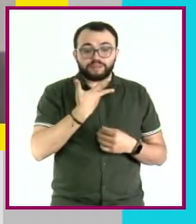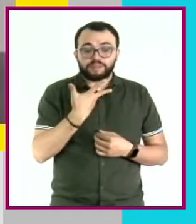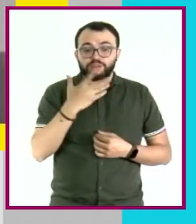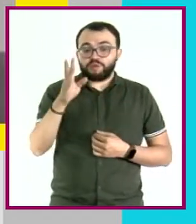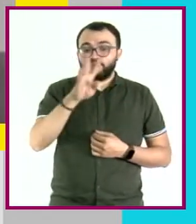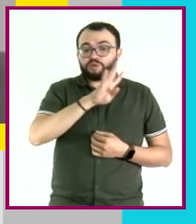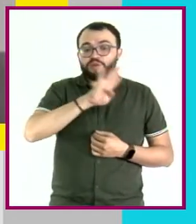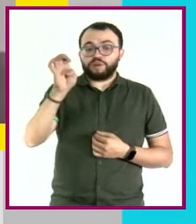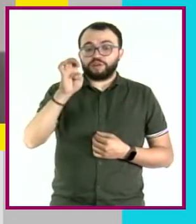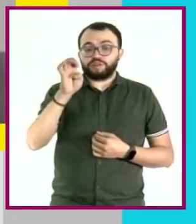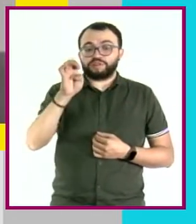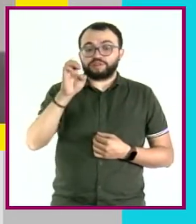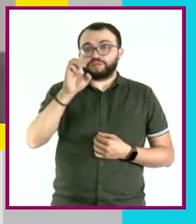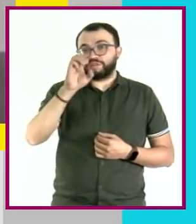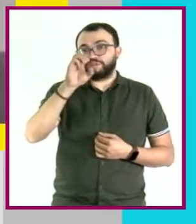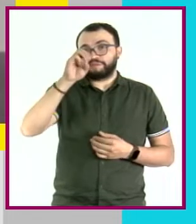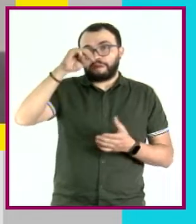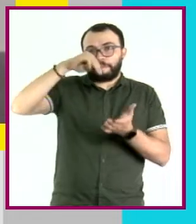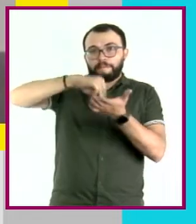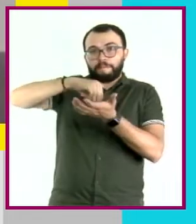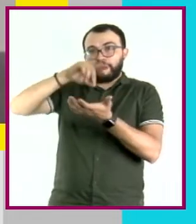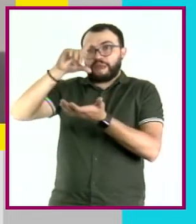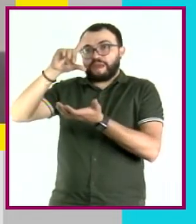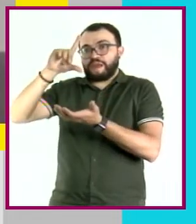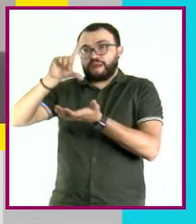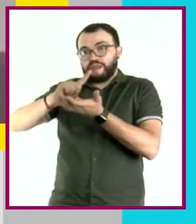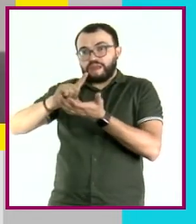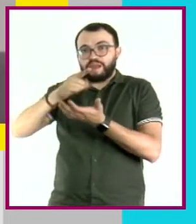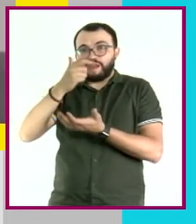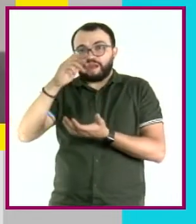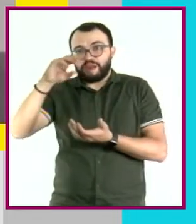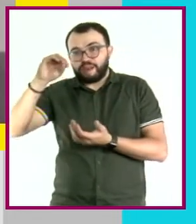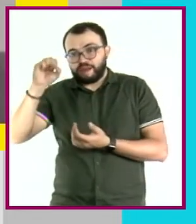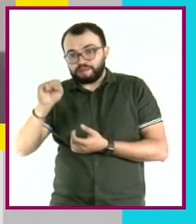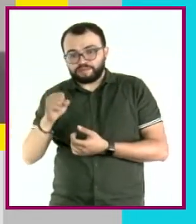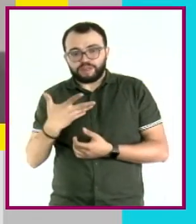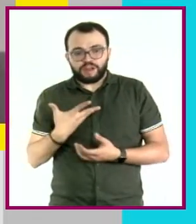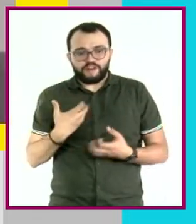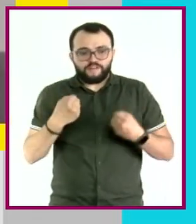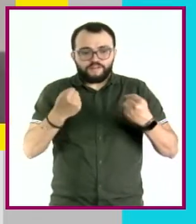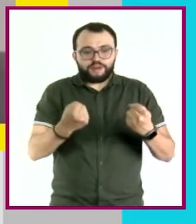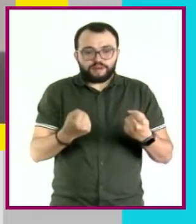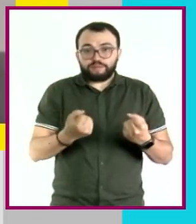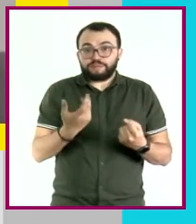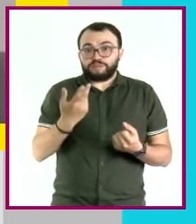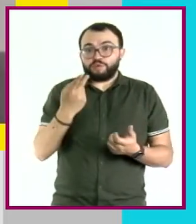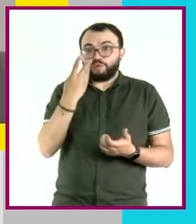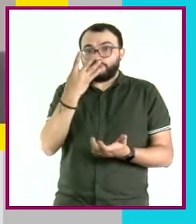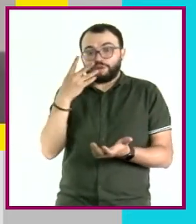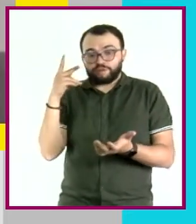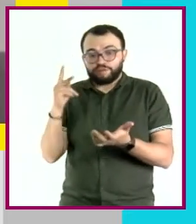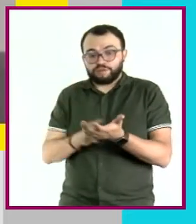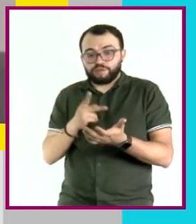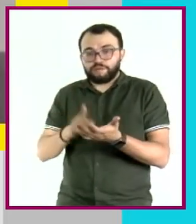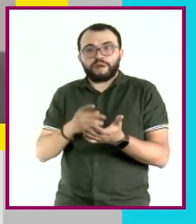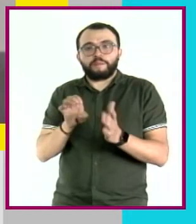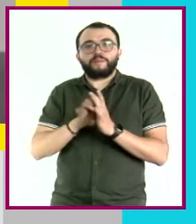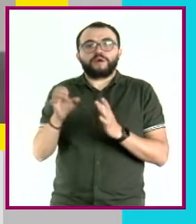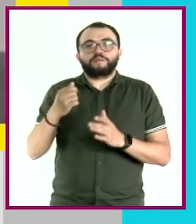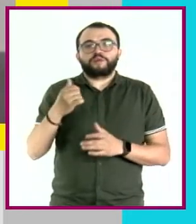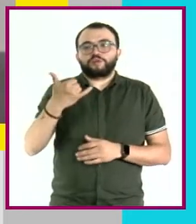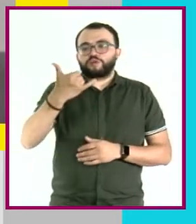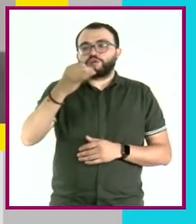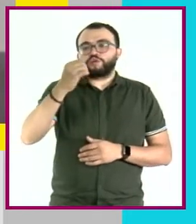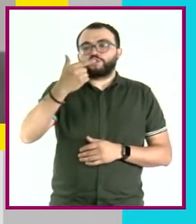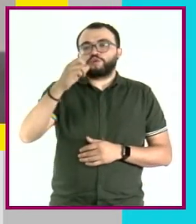400 miligramos de calcio, que es aproximadamente cuatro veces el calcio que contiene un vasito de yogur o